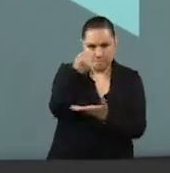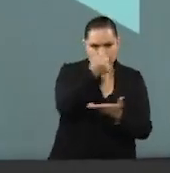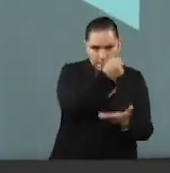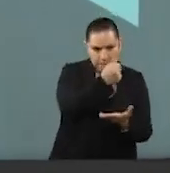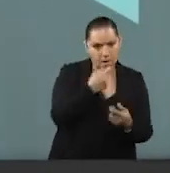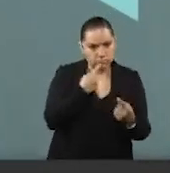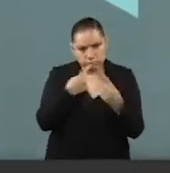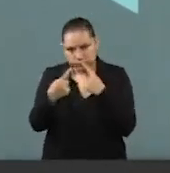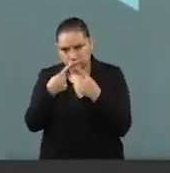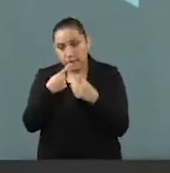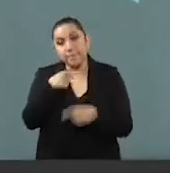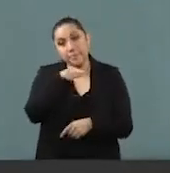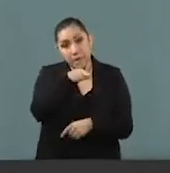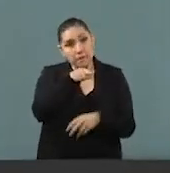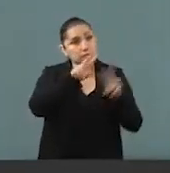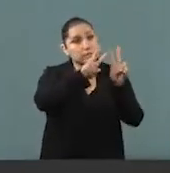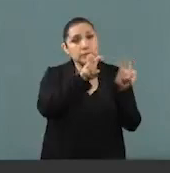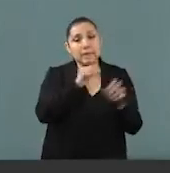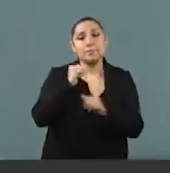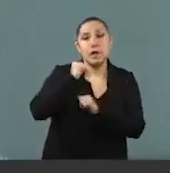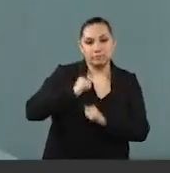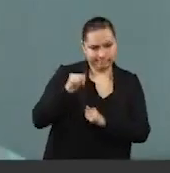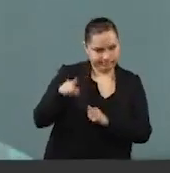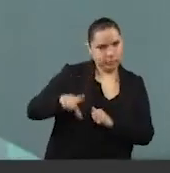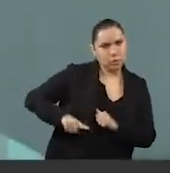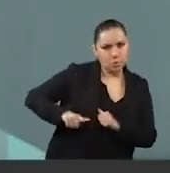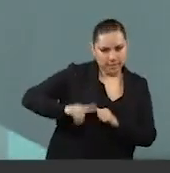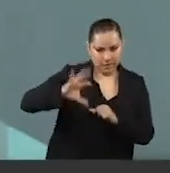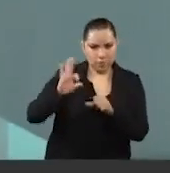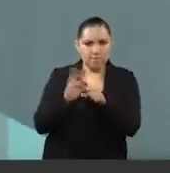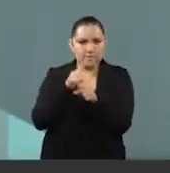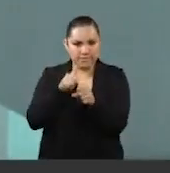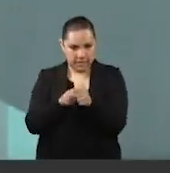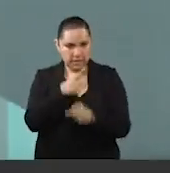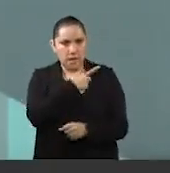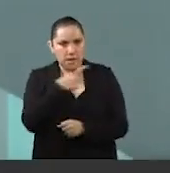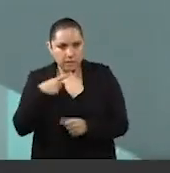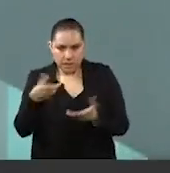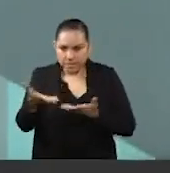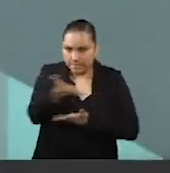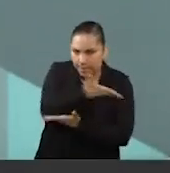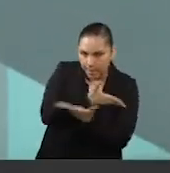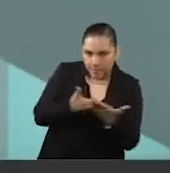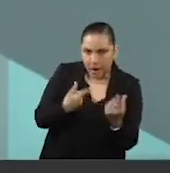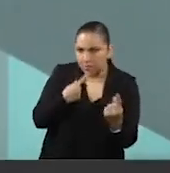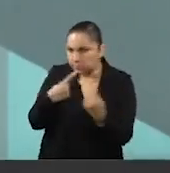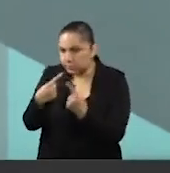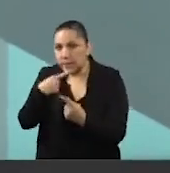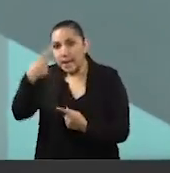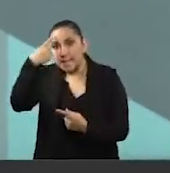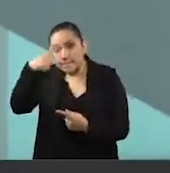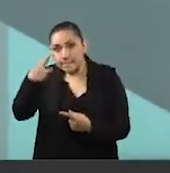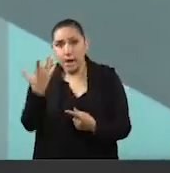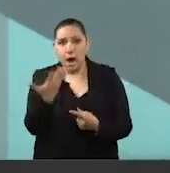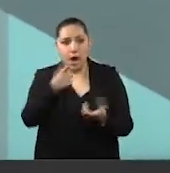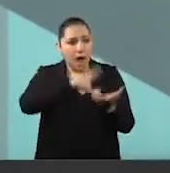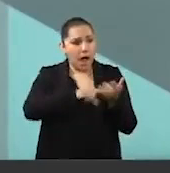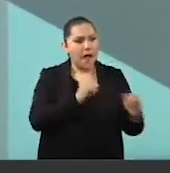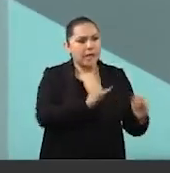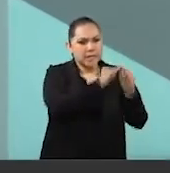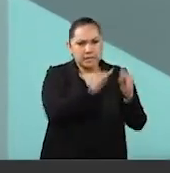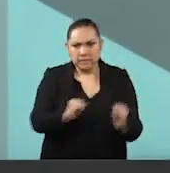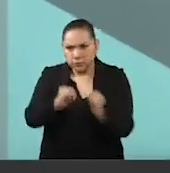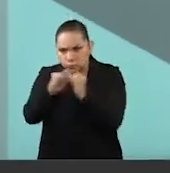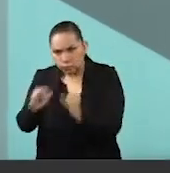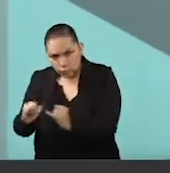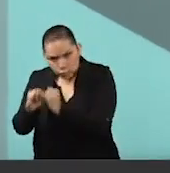Congreso Federal y se determina cómo se va a ejercer el gasto público del gobierno del Estado, las instituciones y de